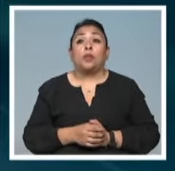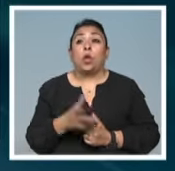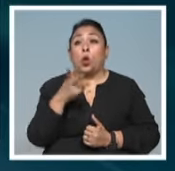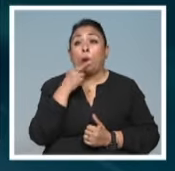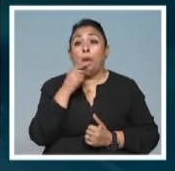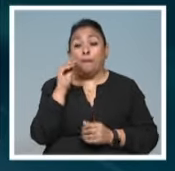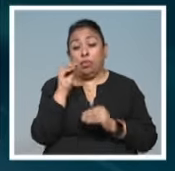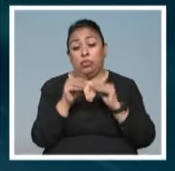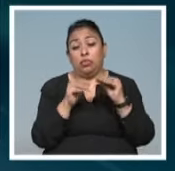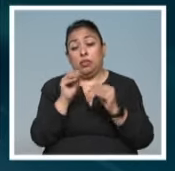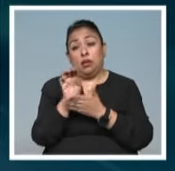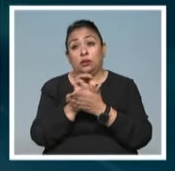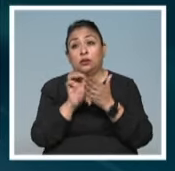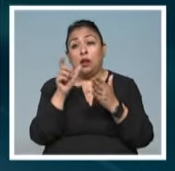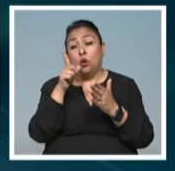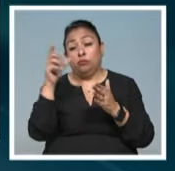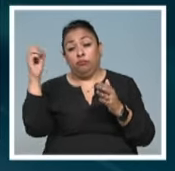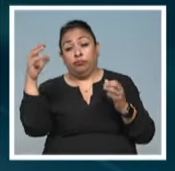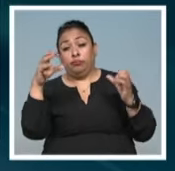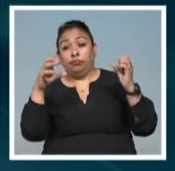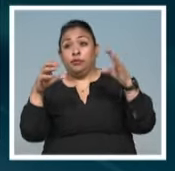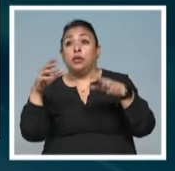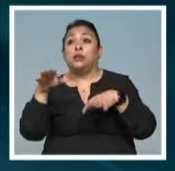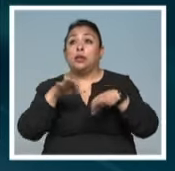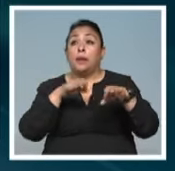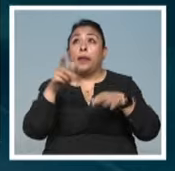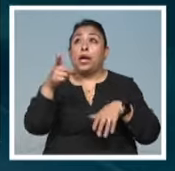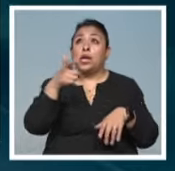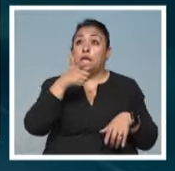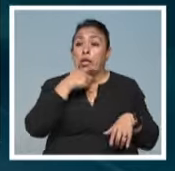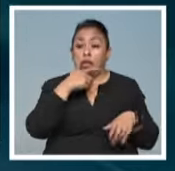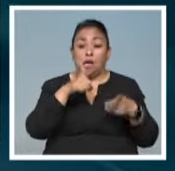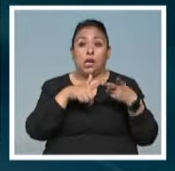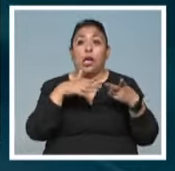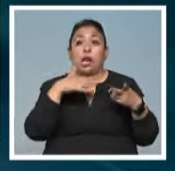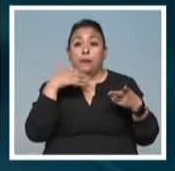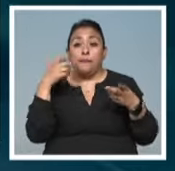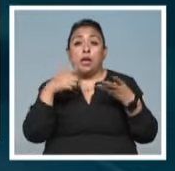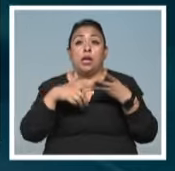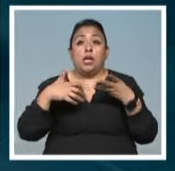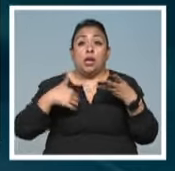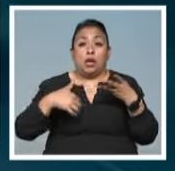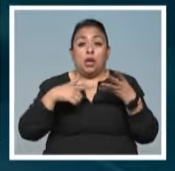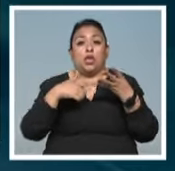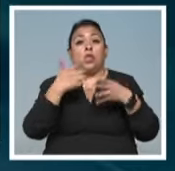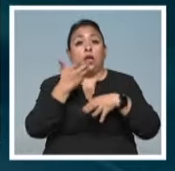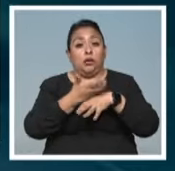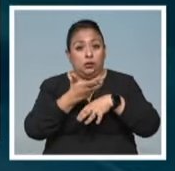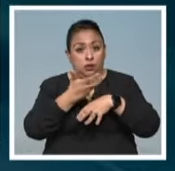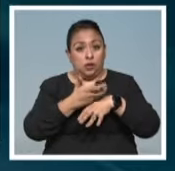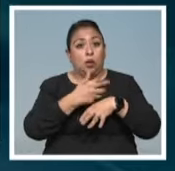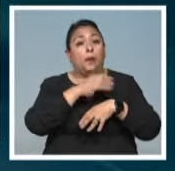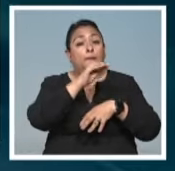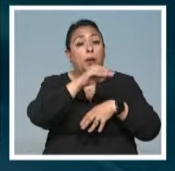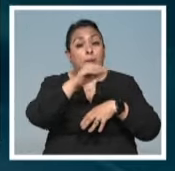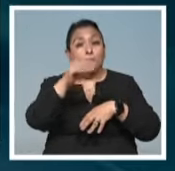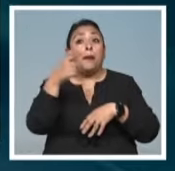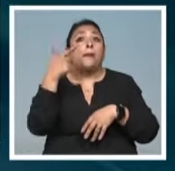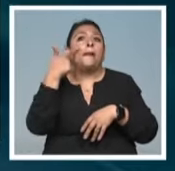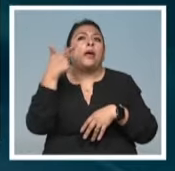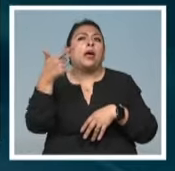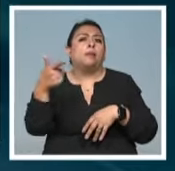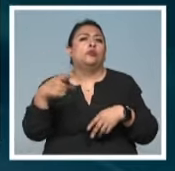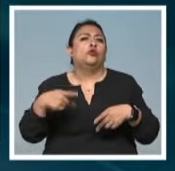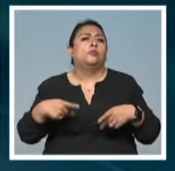Escenógrafo e iluminador mexicano que ha trabajado en Inglaterra, Alemania, Canadá y Estados Unidos. Veamos lo que es